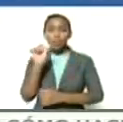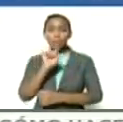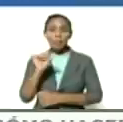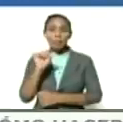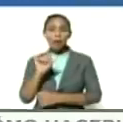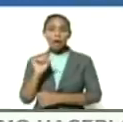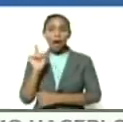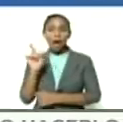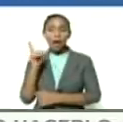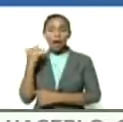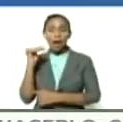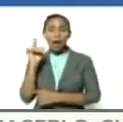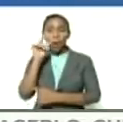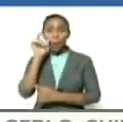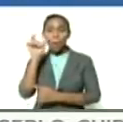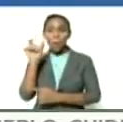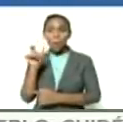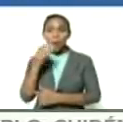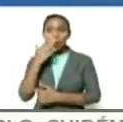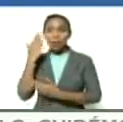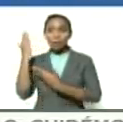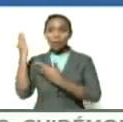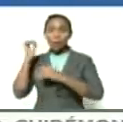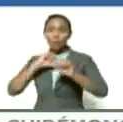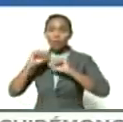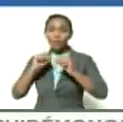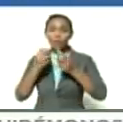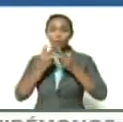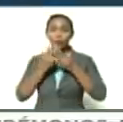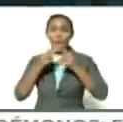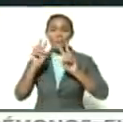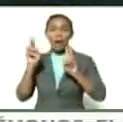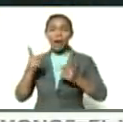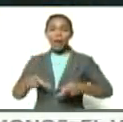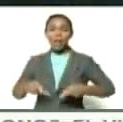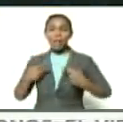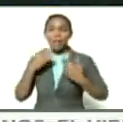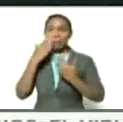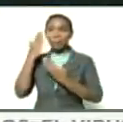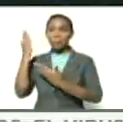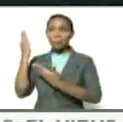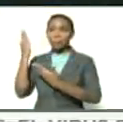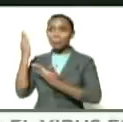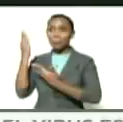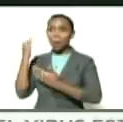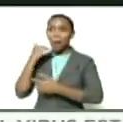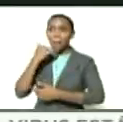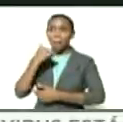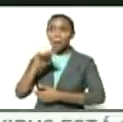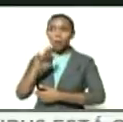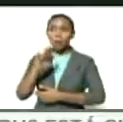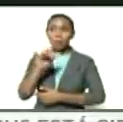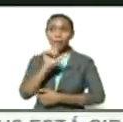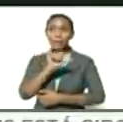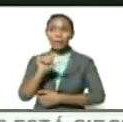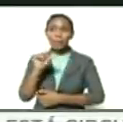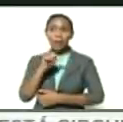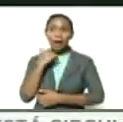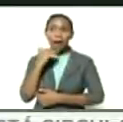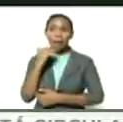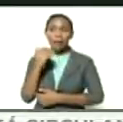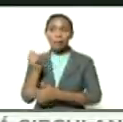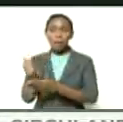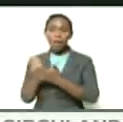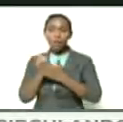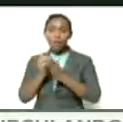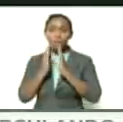allá está Mimu Varga mira movimiento por la paz y la vida la próxima semana alguien que me ayude